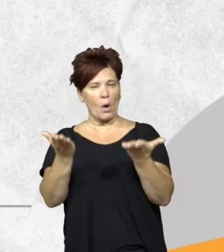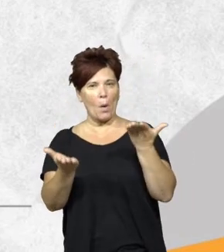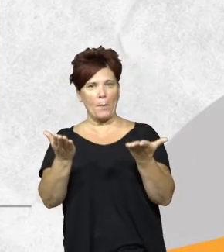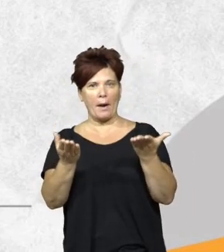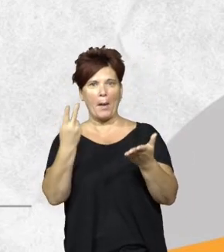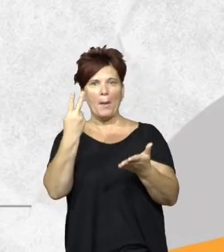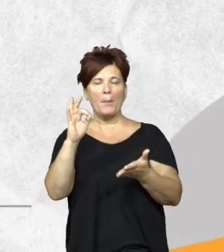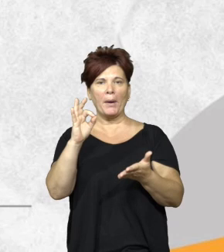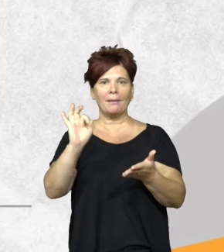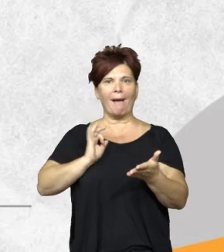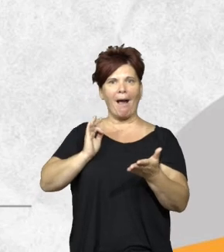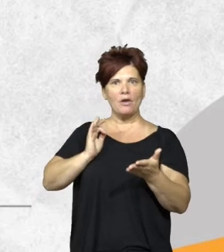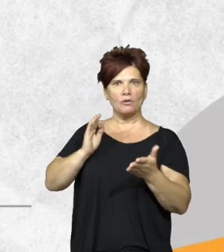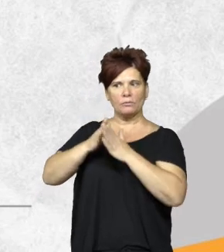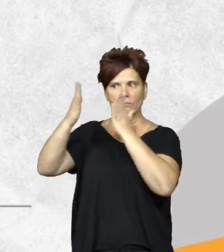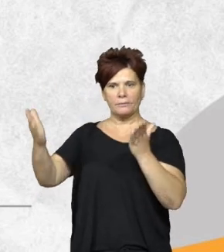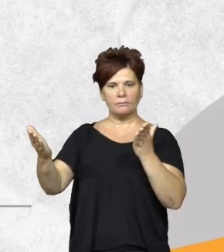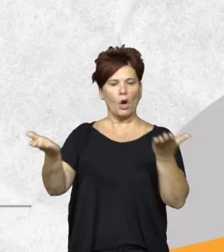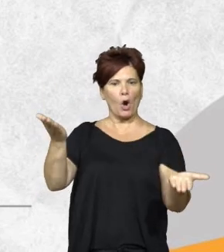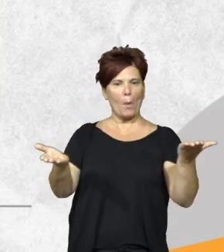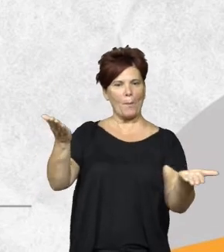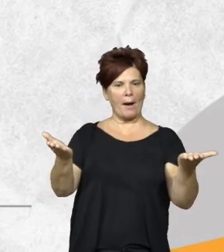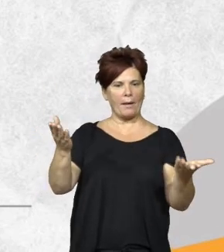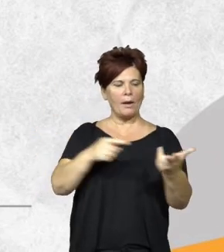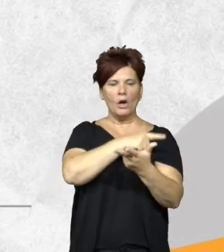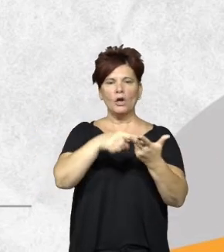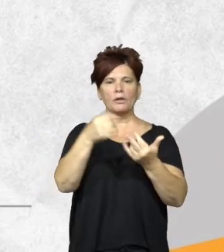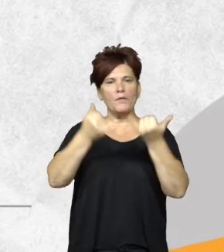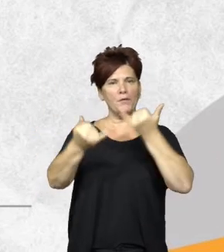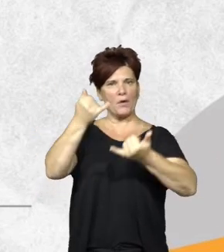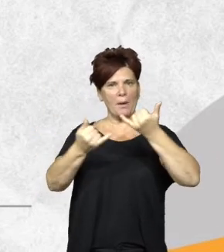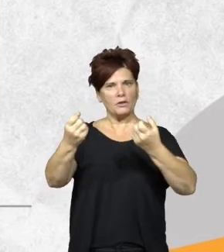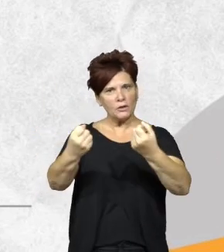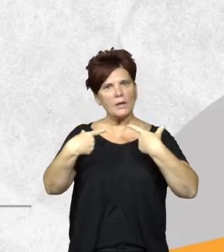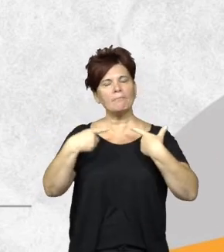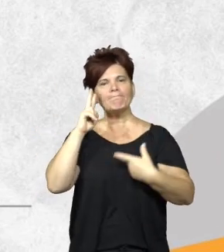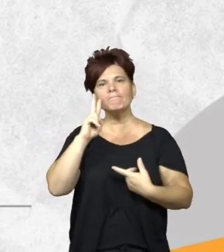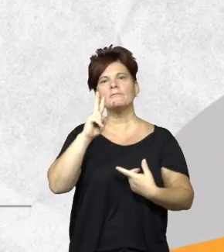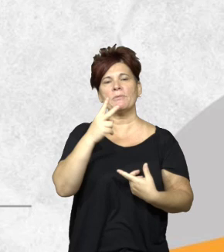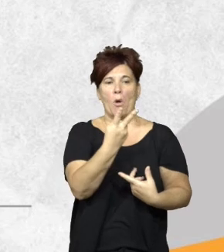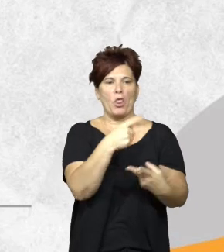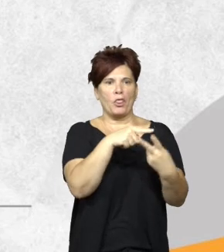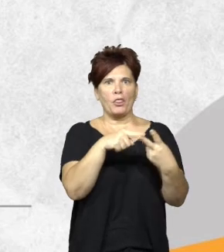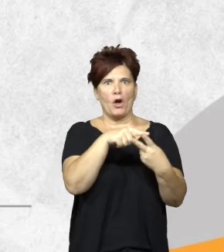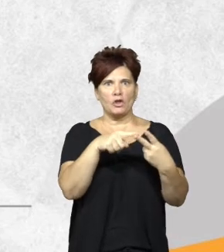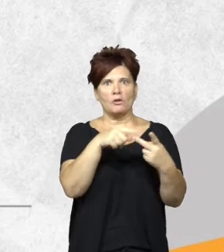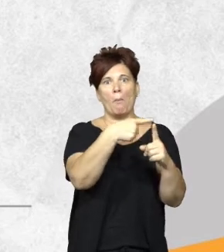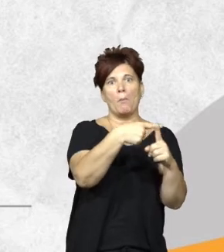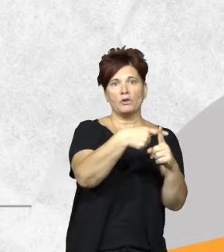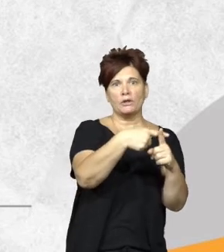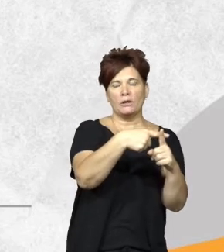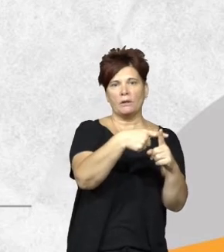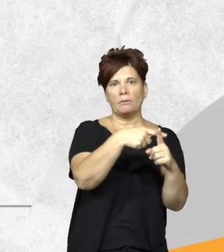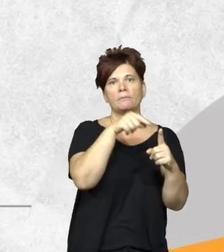20 años entonces es como que los tres nos brindan información y si vemos que dos de ellos dieron positivas ese